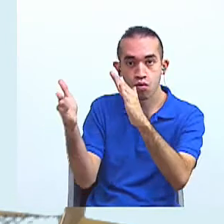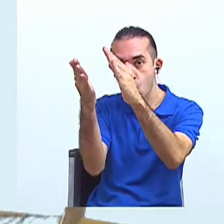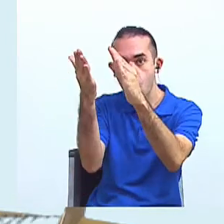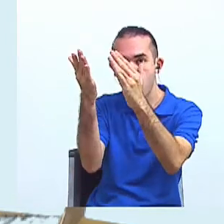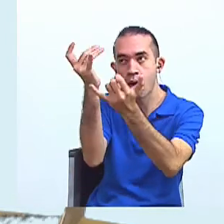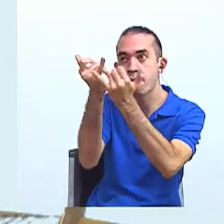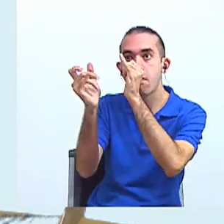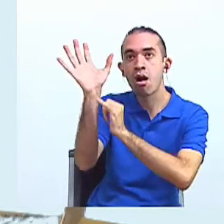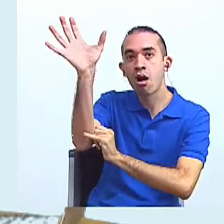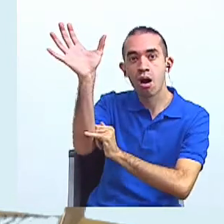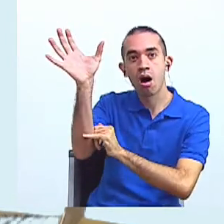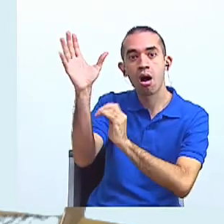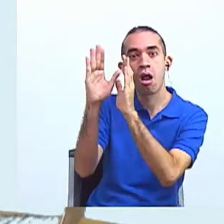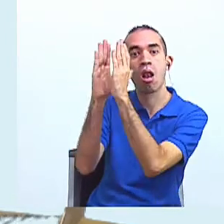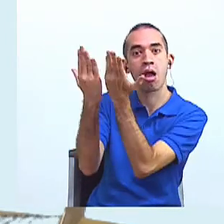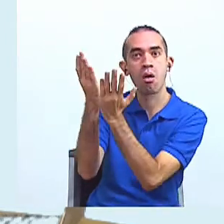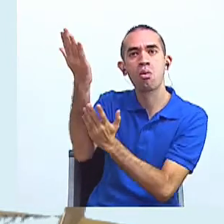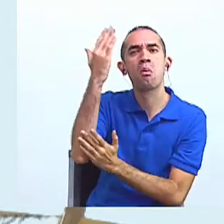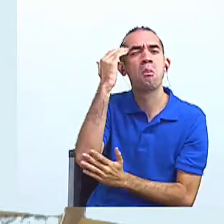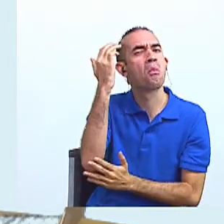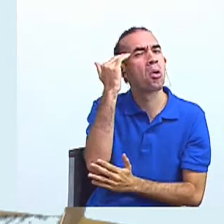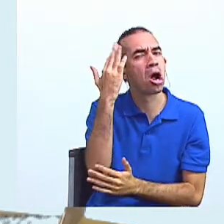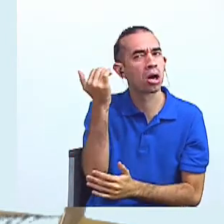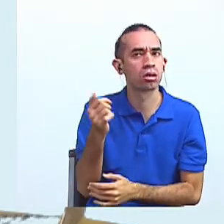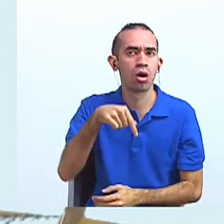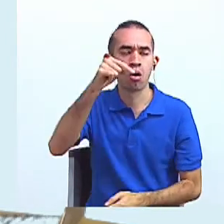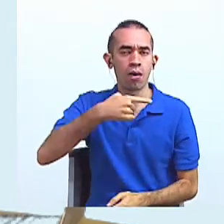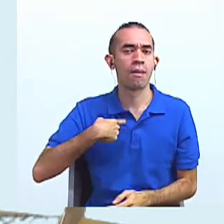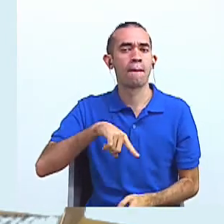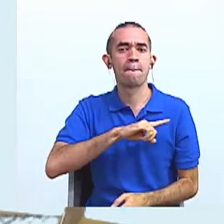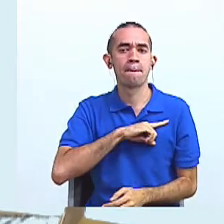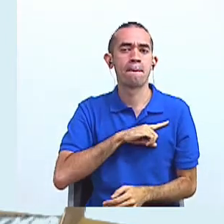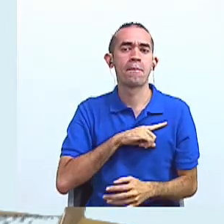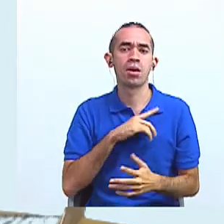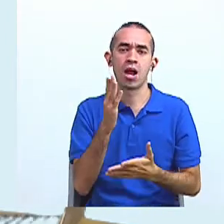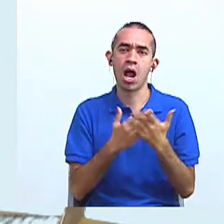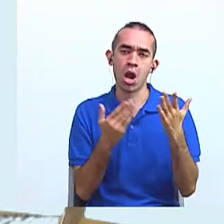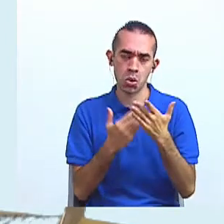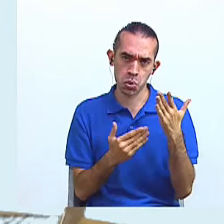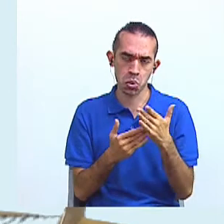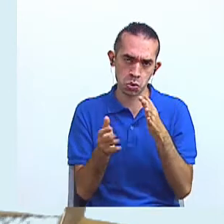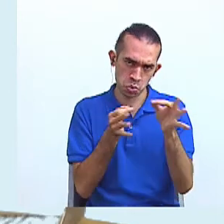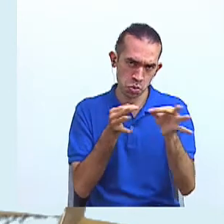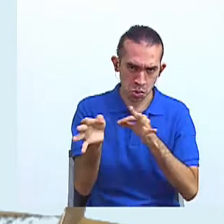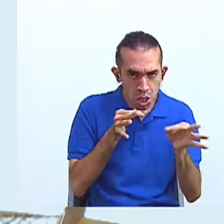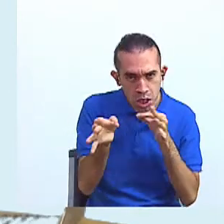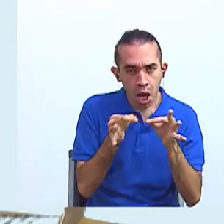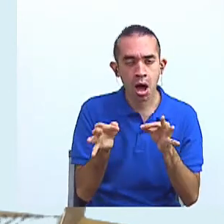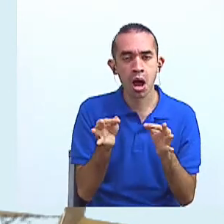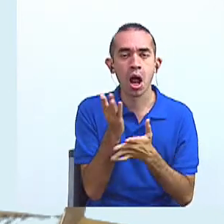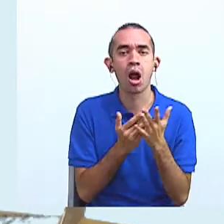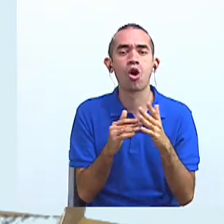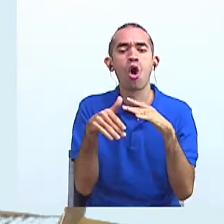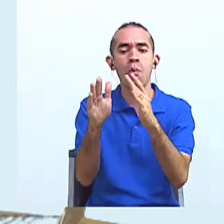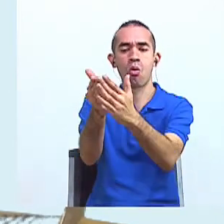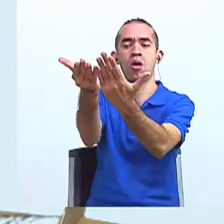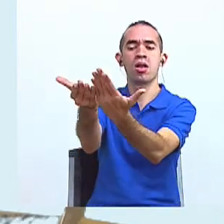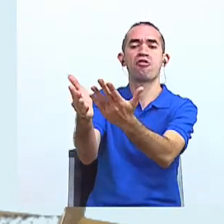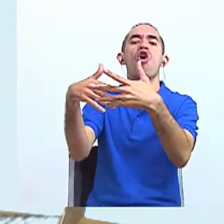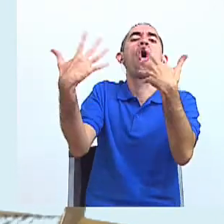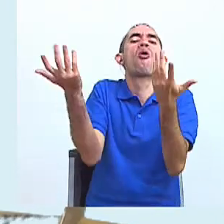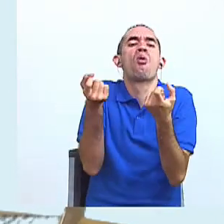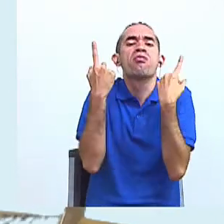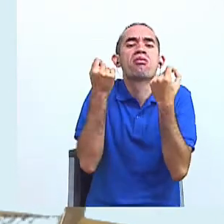libro. ¿saben por qué? Porque hoy vamos a abordar una estrategia para acercarnos a ese texto literario.